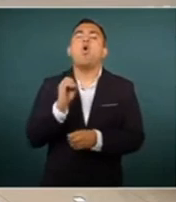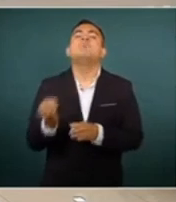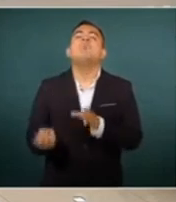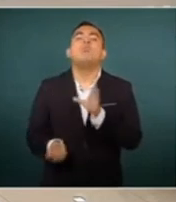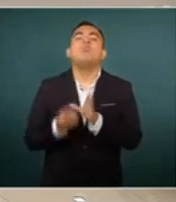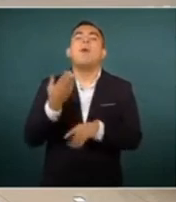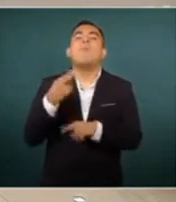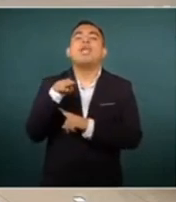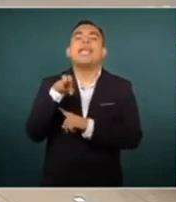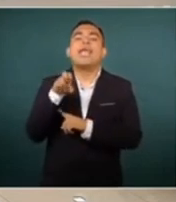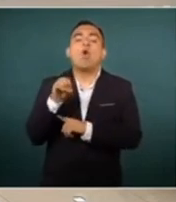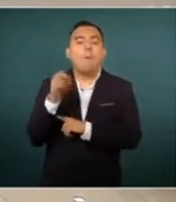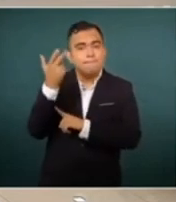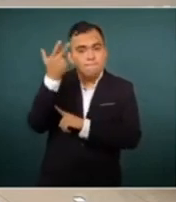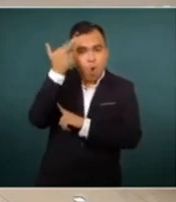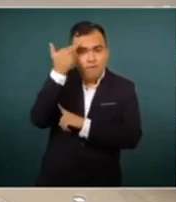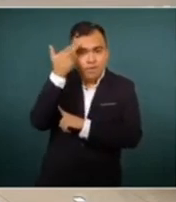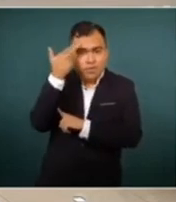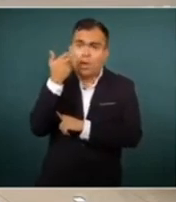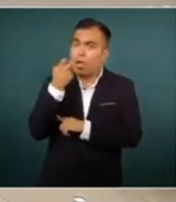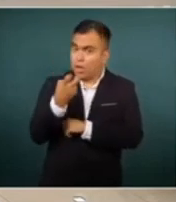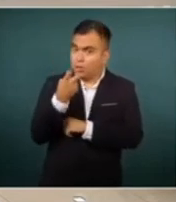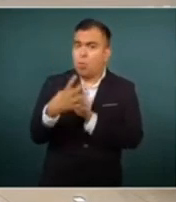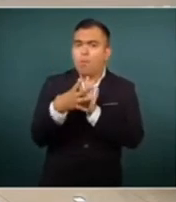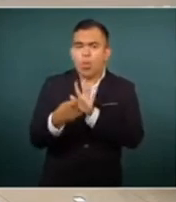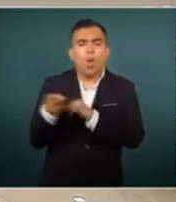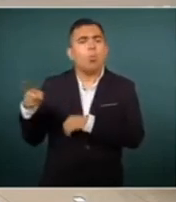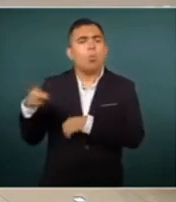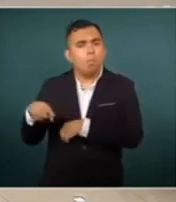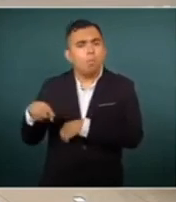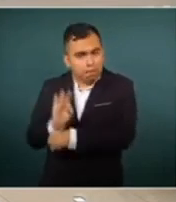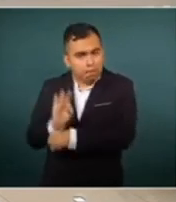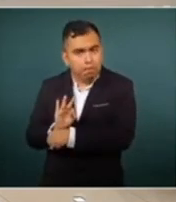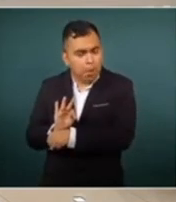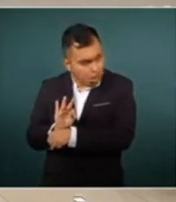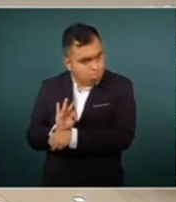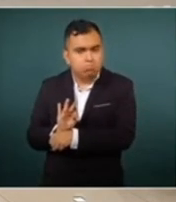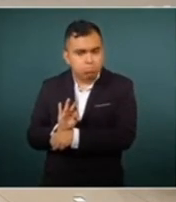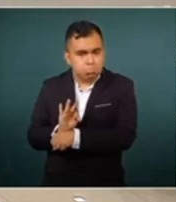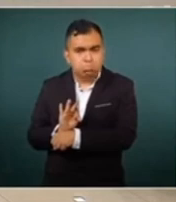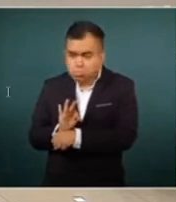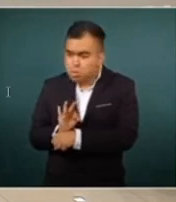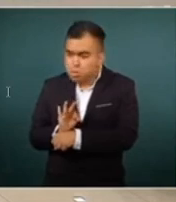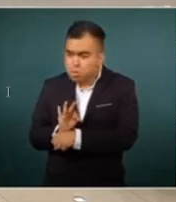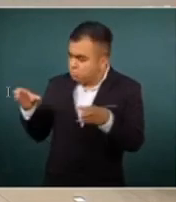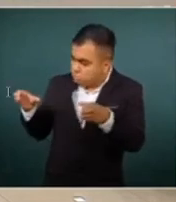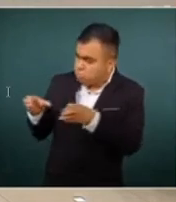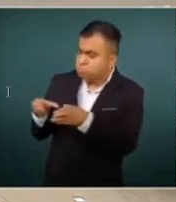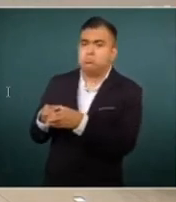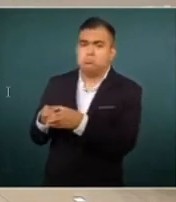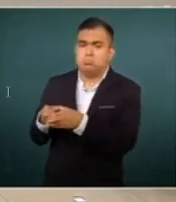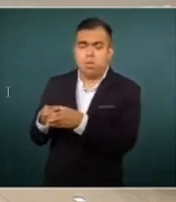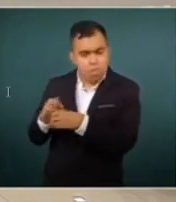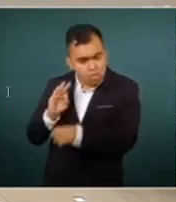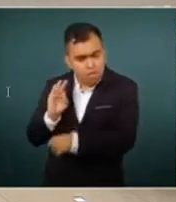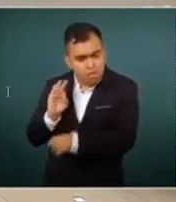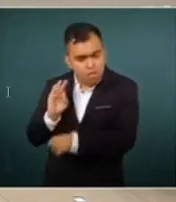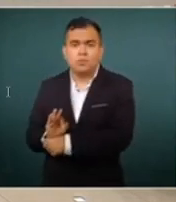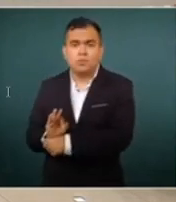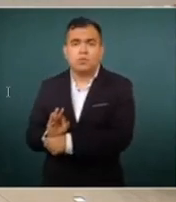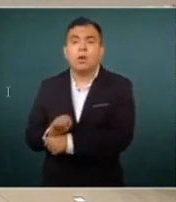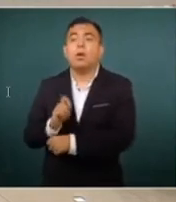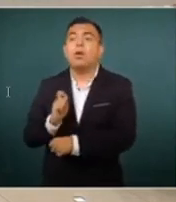se agrupen, se definan y dejen de lado la